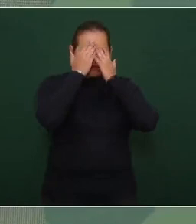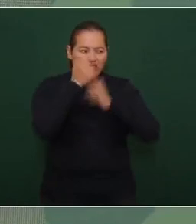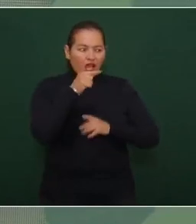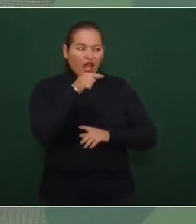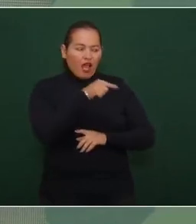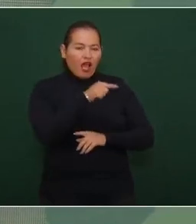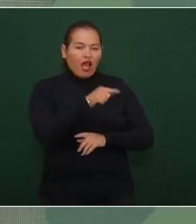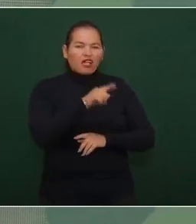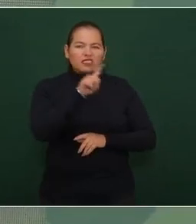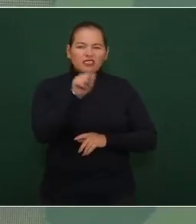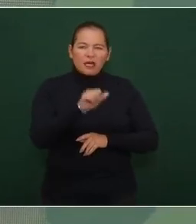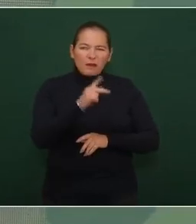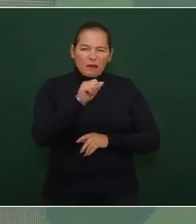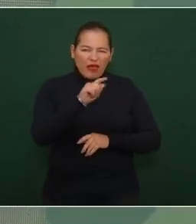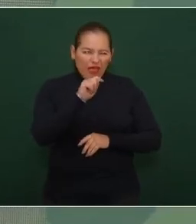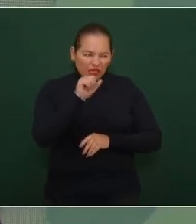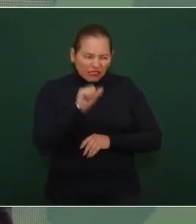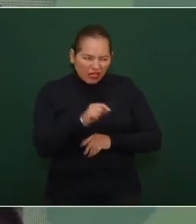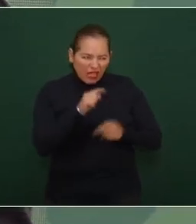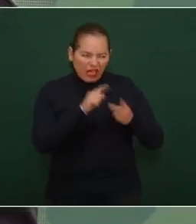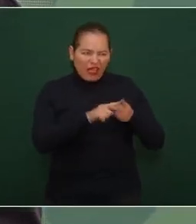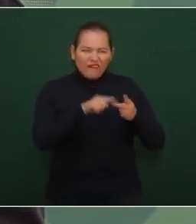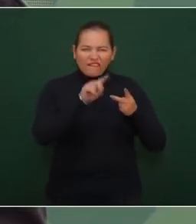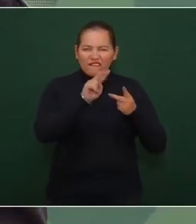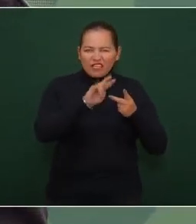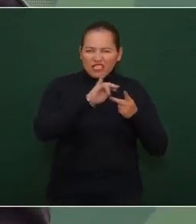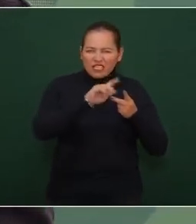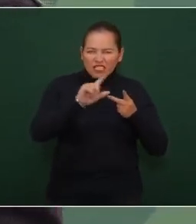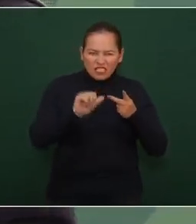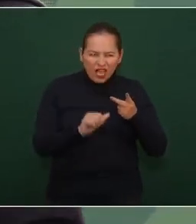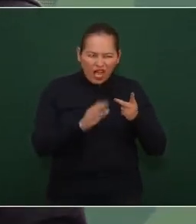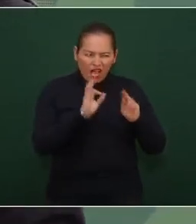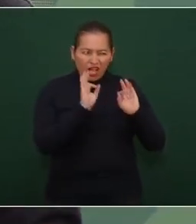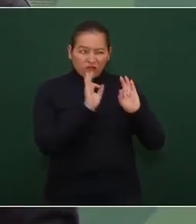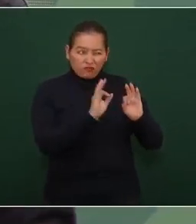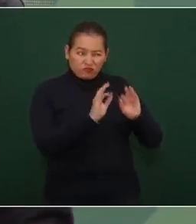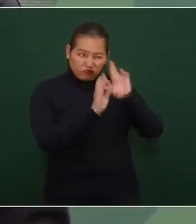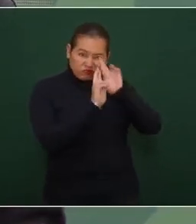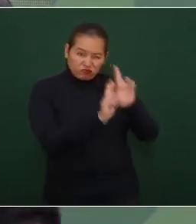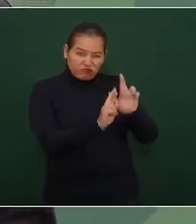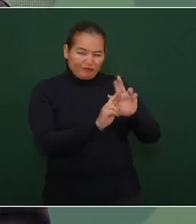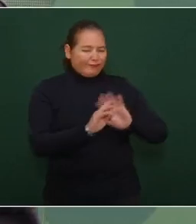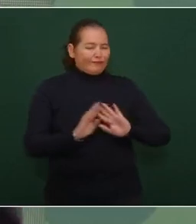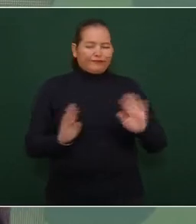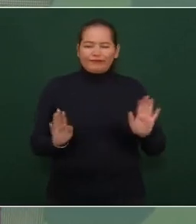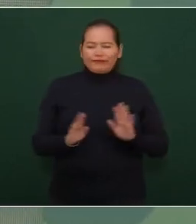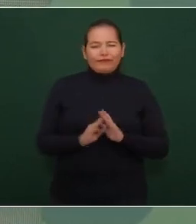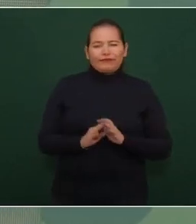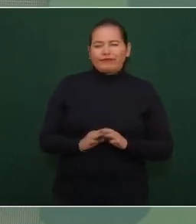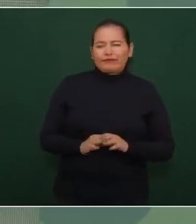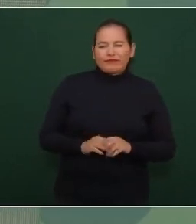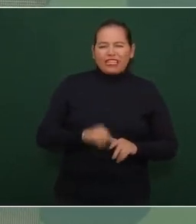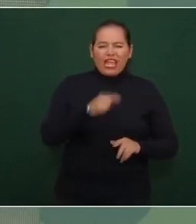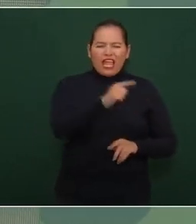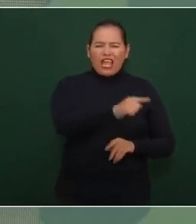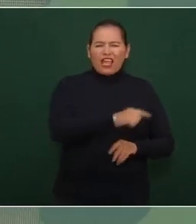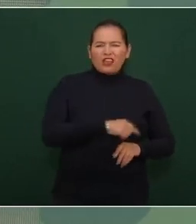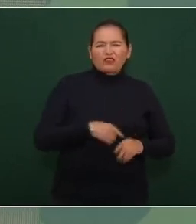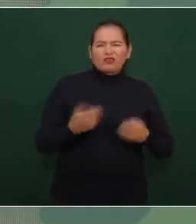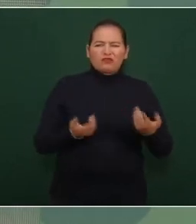a Villa no los trataban de bandidos